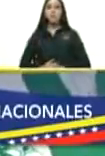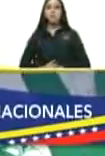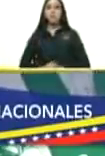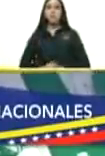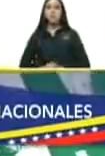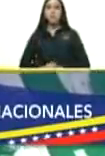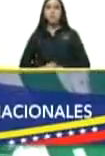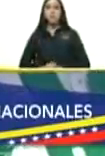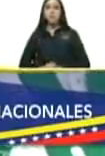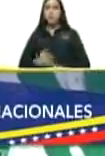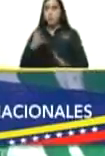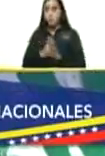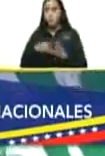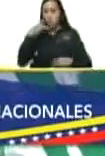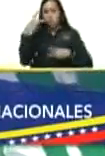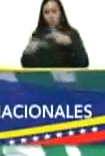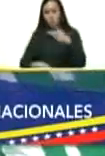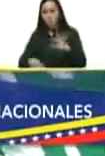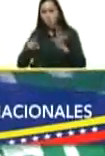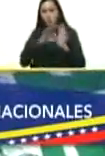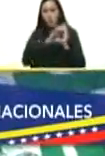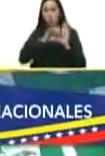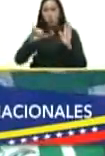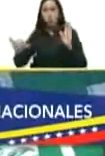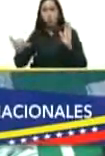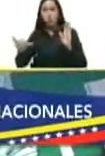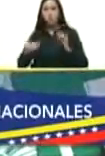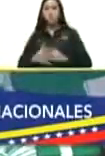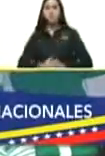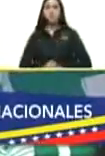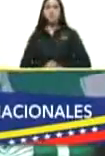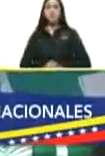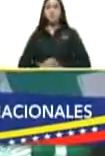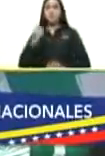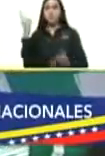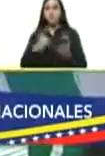dado el proceso constituyente por